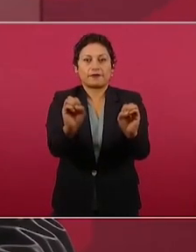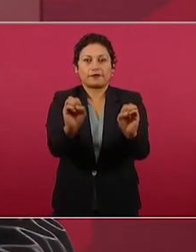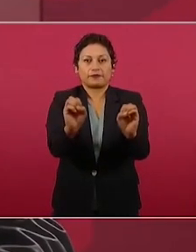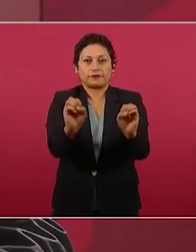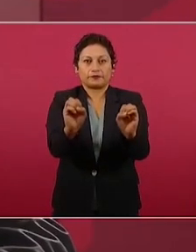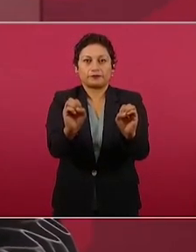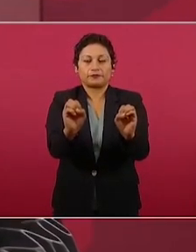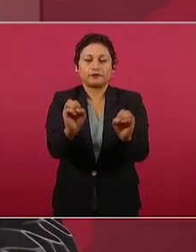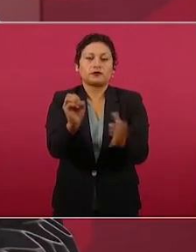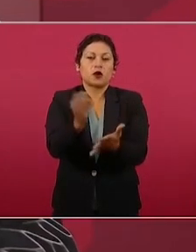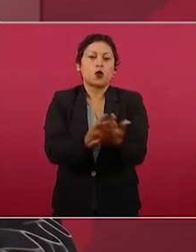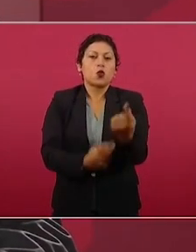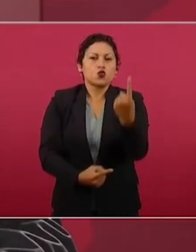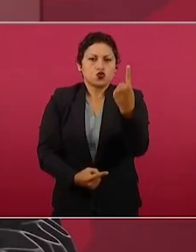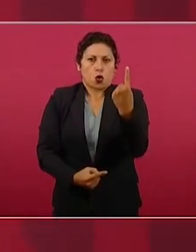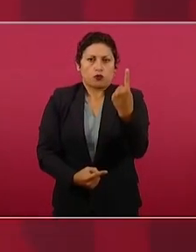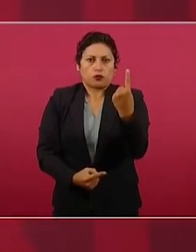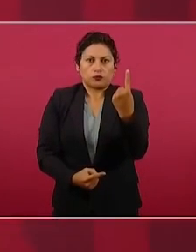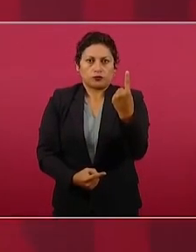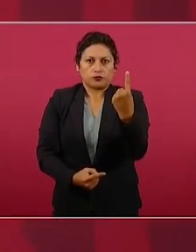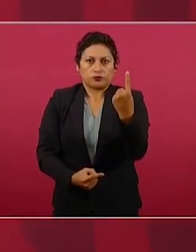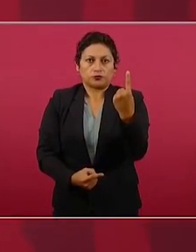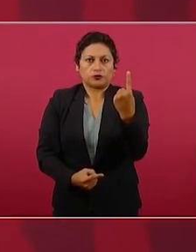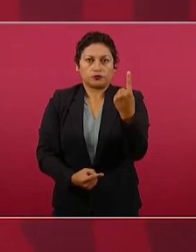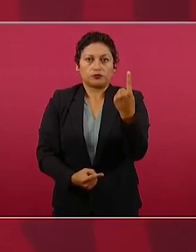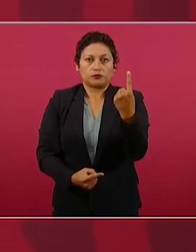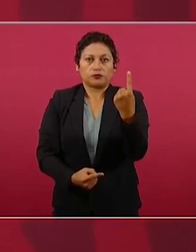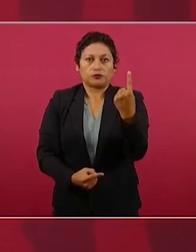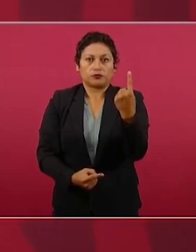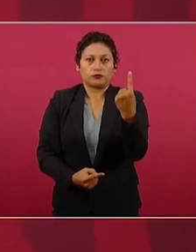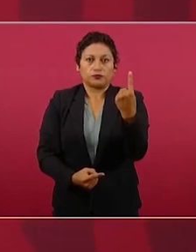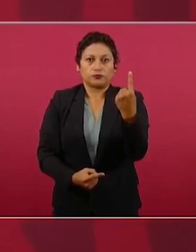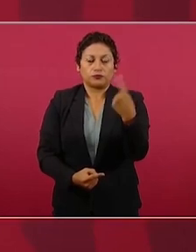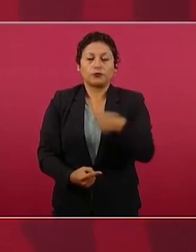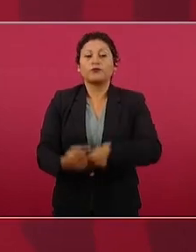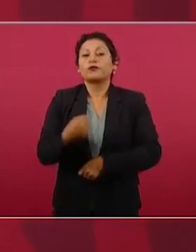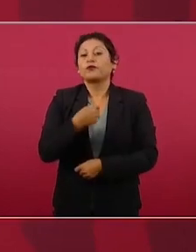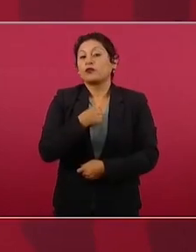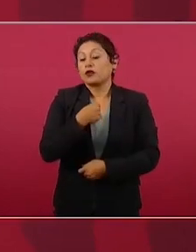Uno solo. yo la camioneta